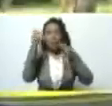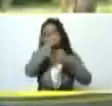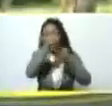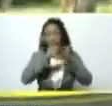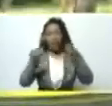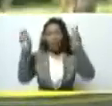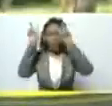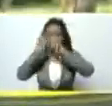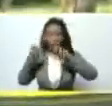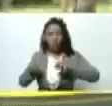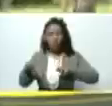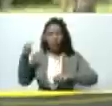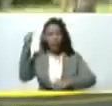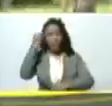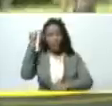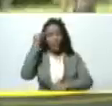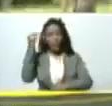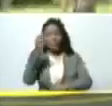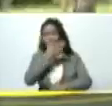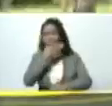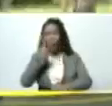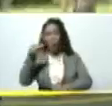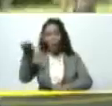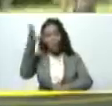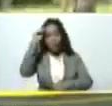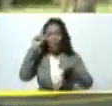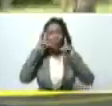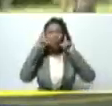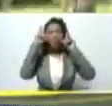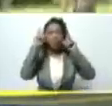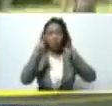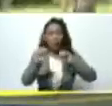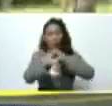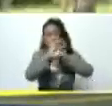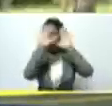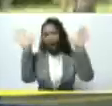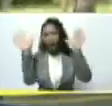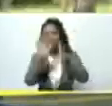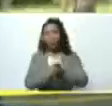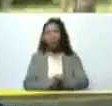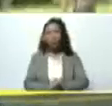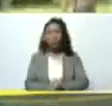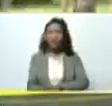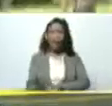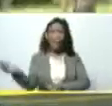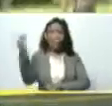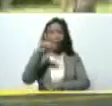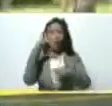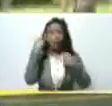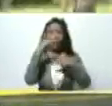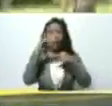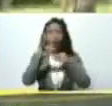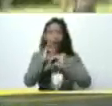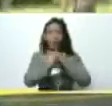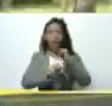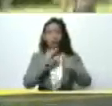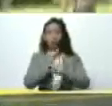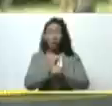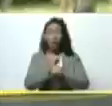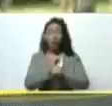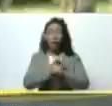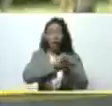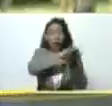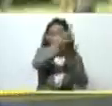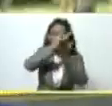las mentes mejor formadas más preclaras y además a nivel internacional en la gira que